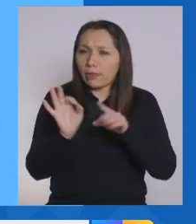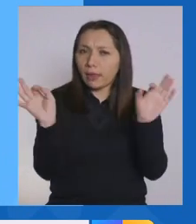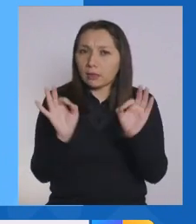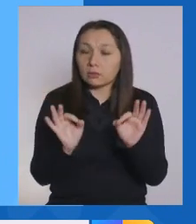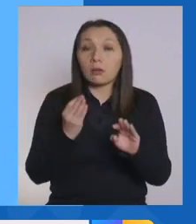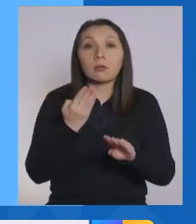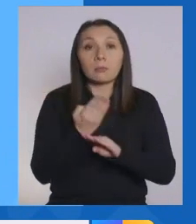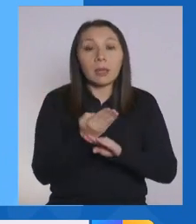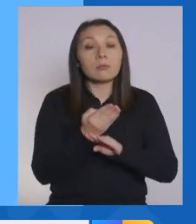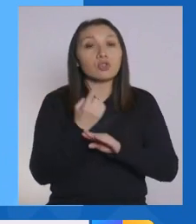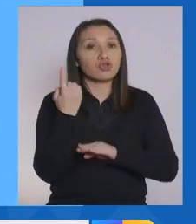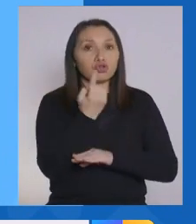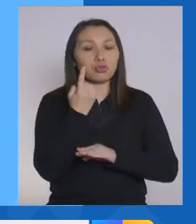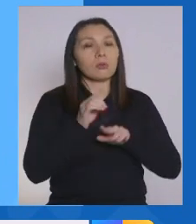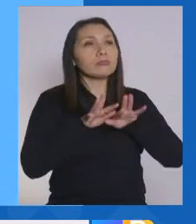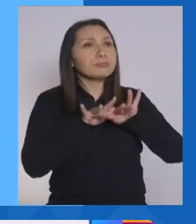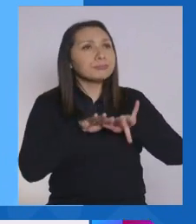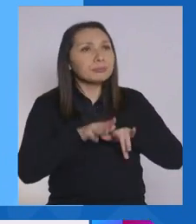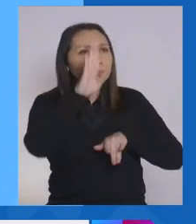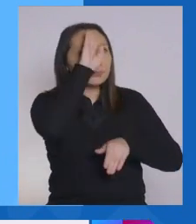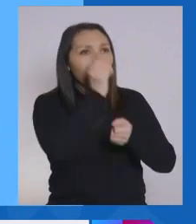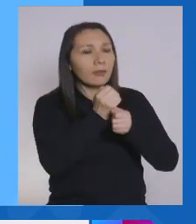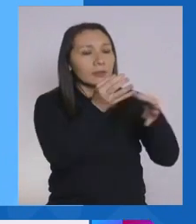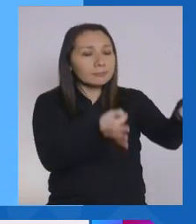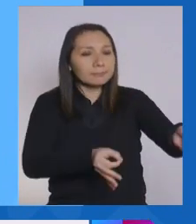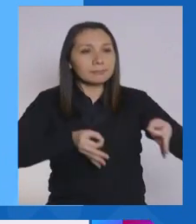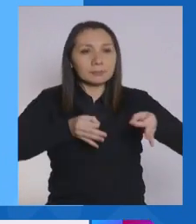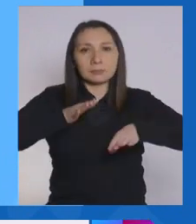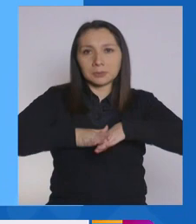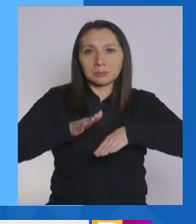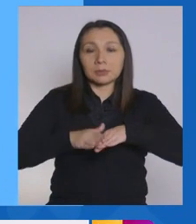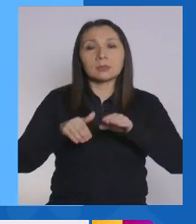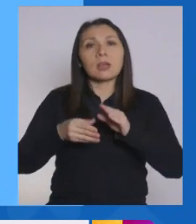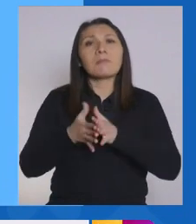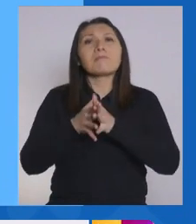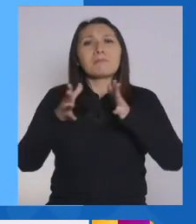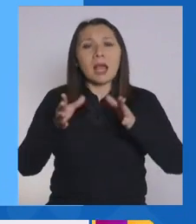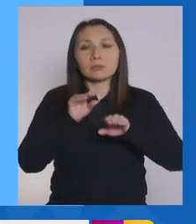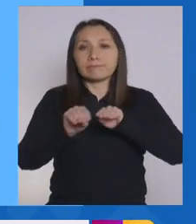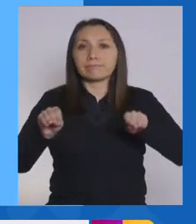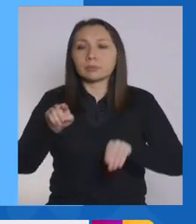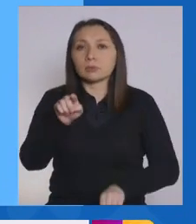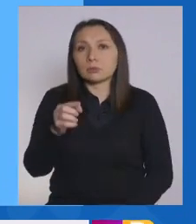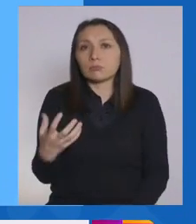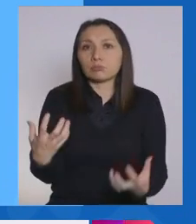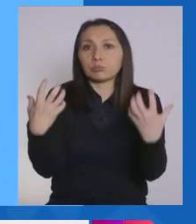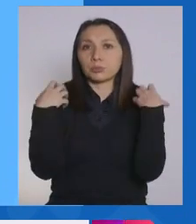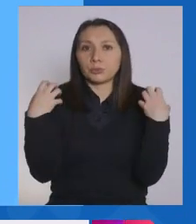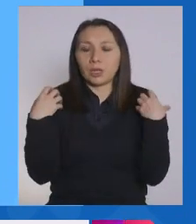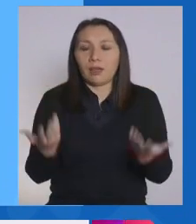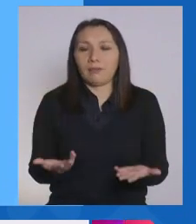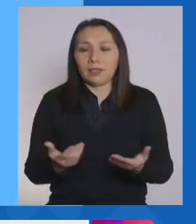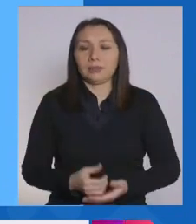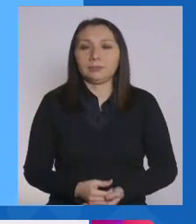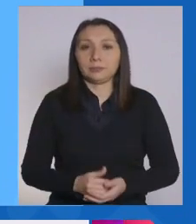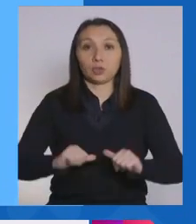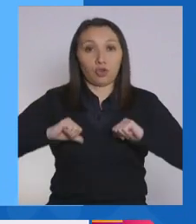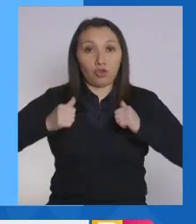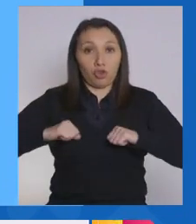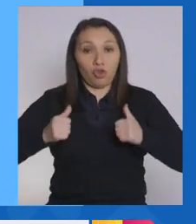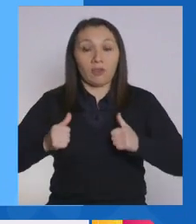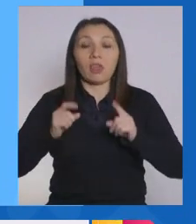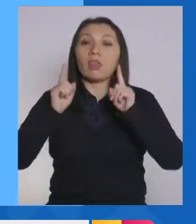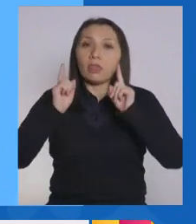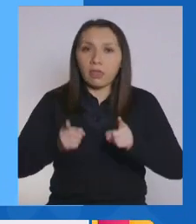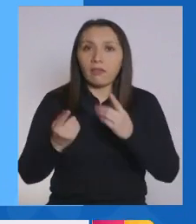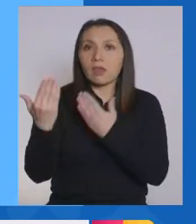pedir su permiso en comisaría virtual, y aquí el mayor llamado a la responsabilidad. Los adolescentes